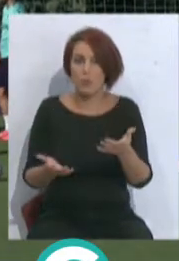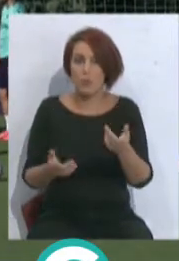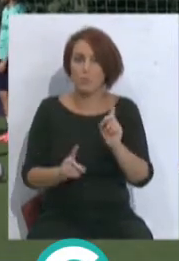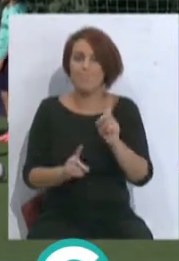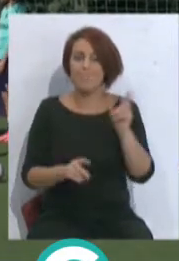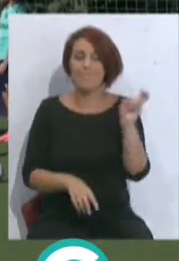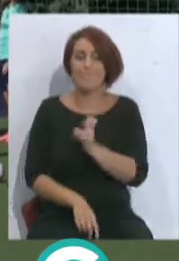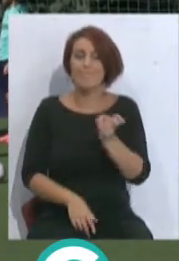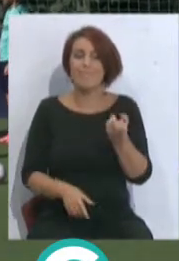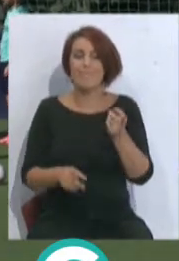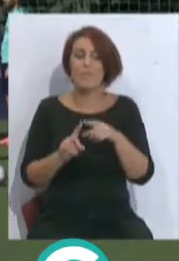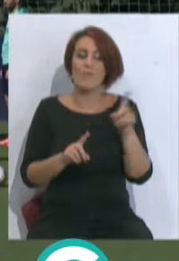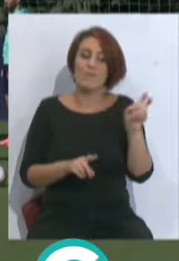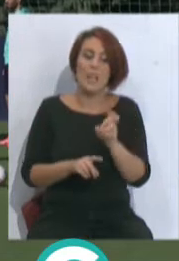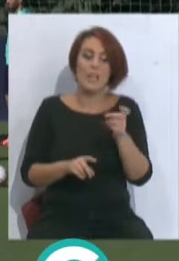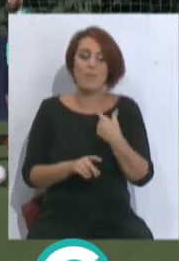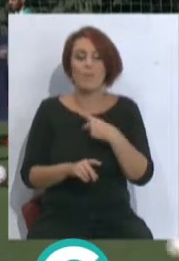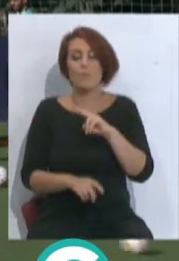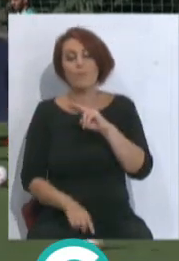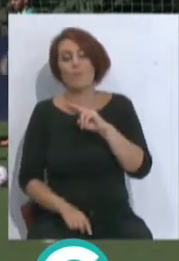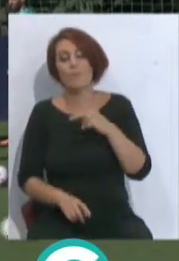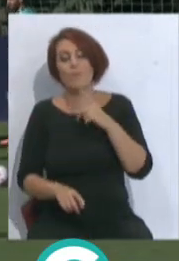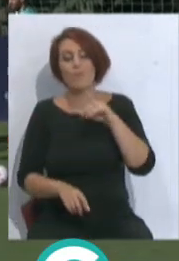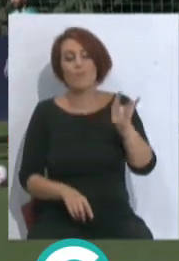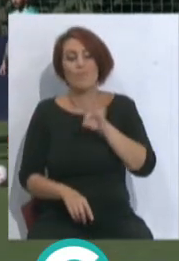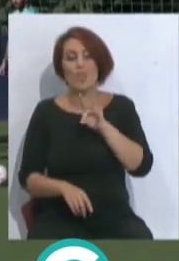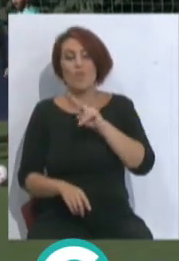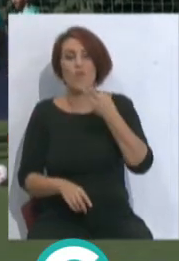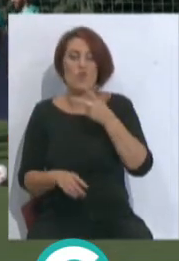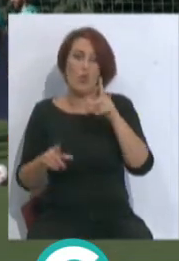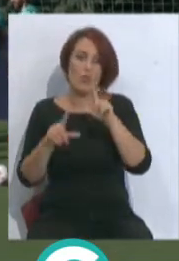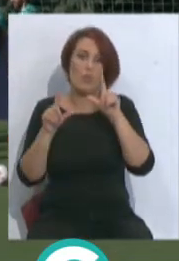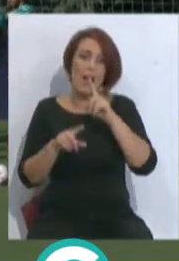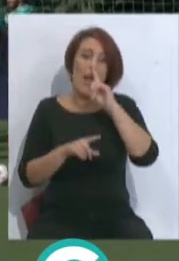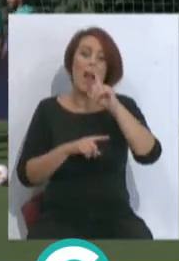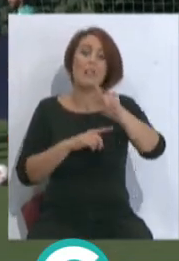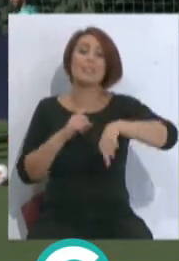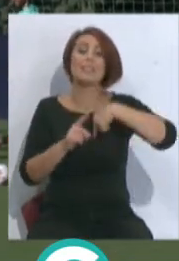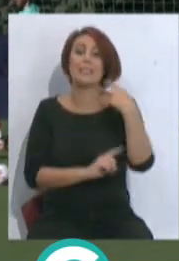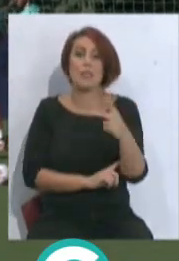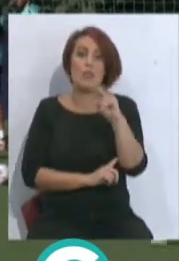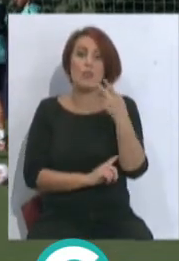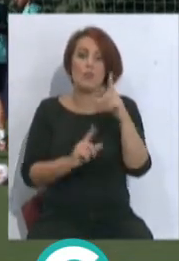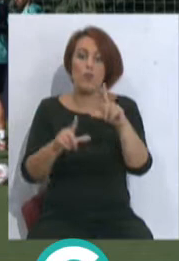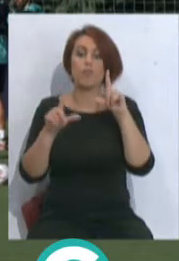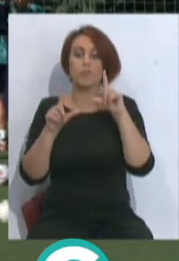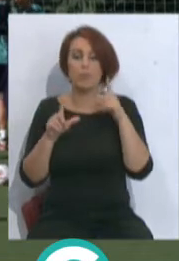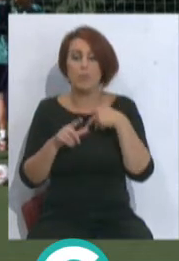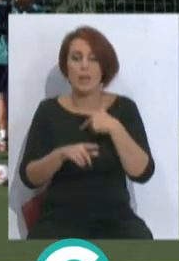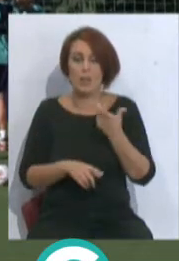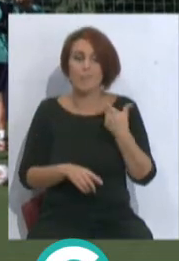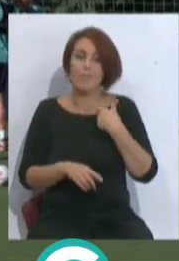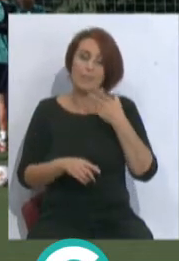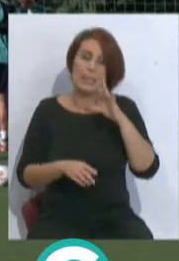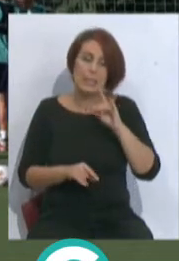que vienen y del que viene, pues juegan dos titulares. Al año siguiente vienen otros dos titulares. Entonces, el salto es muy lento. Vamos ganando en